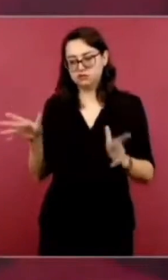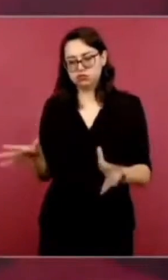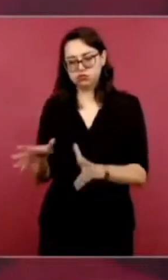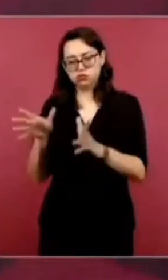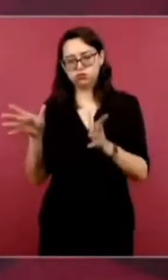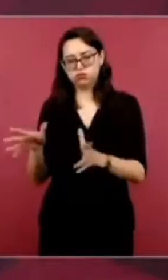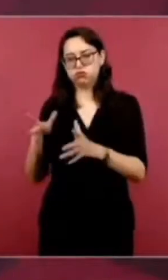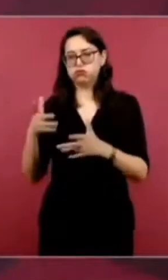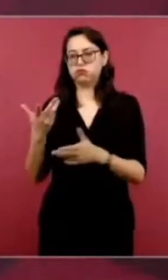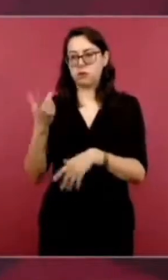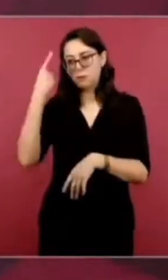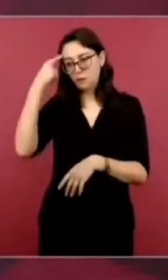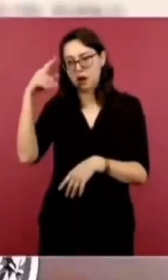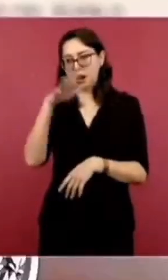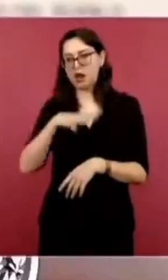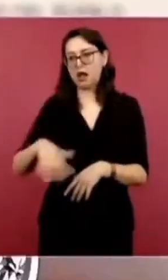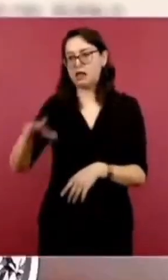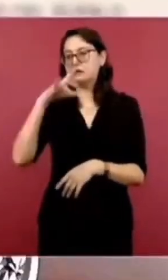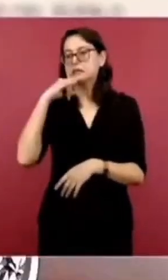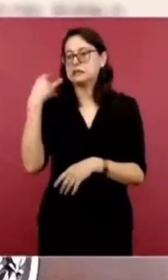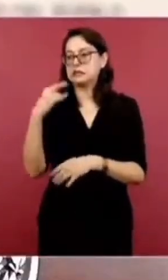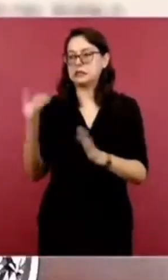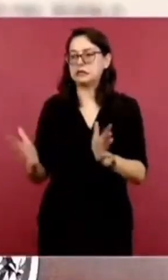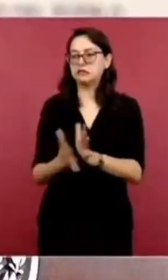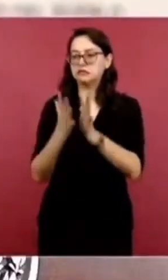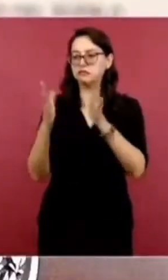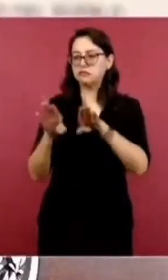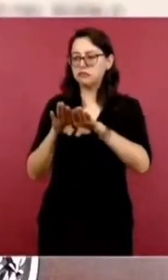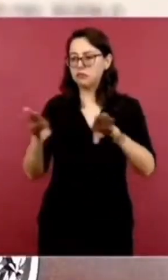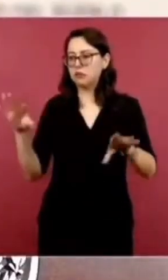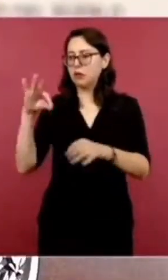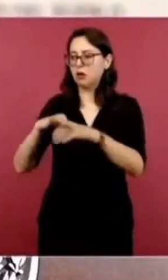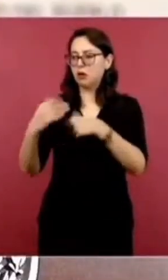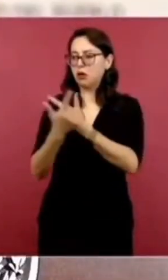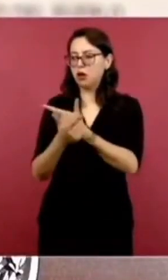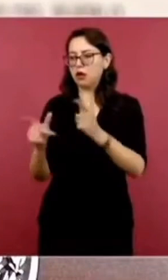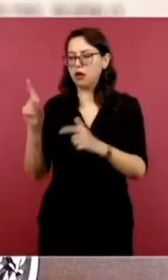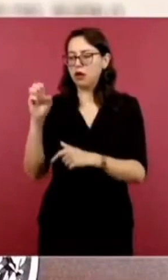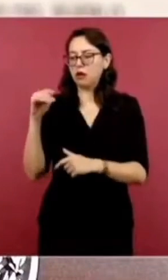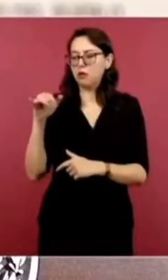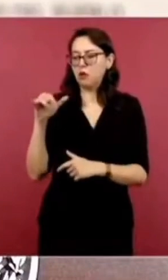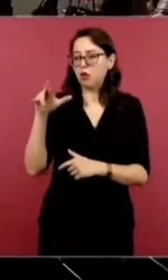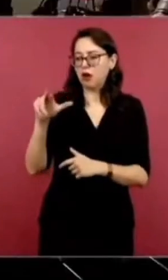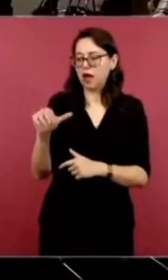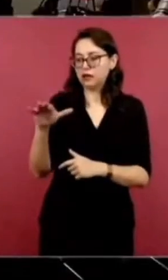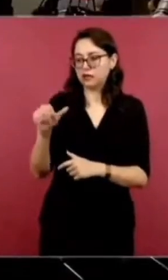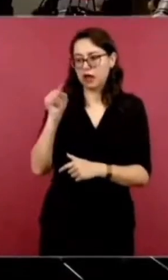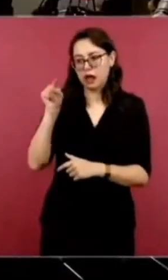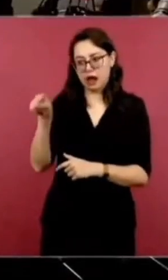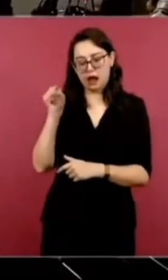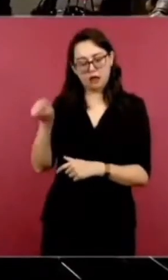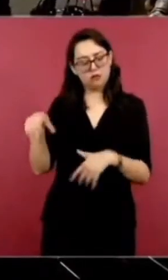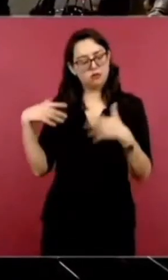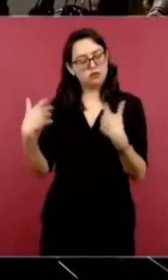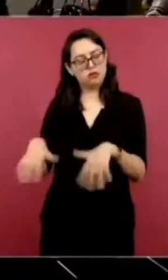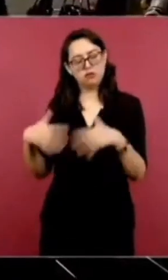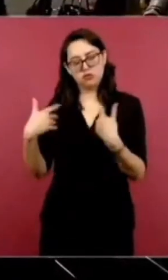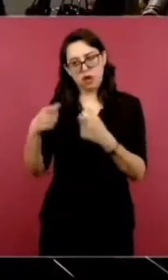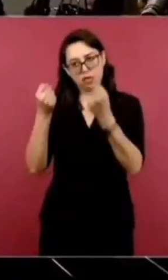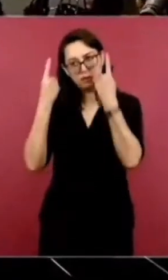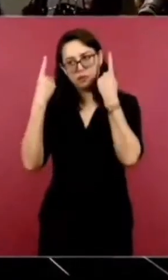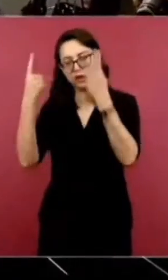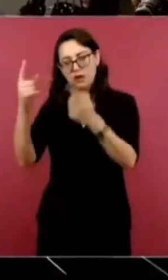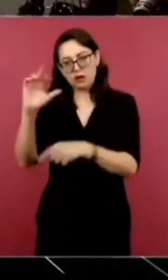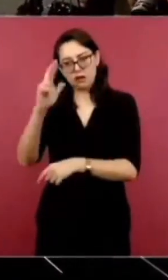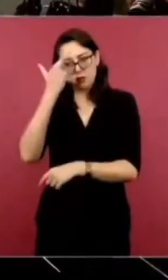de la dignidad de los servidores públicos en todo el mundo. También reiteró que México y